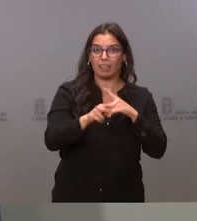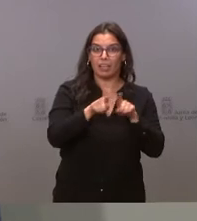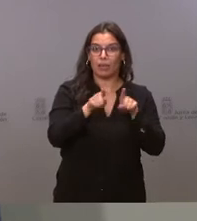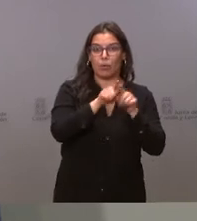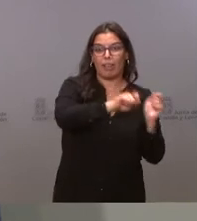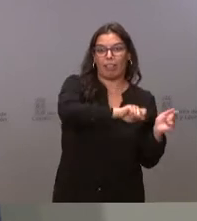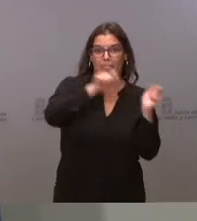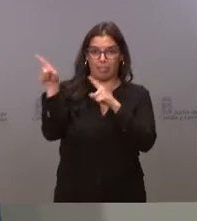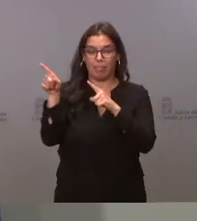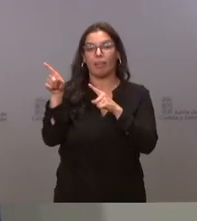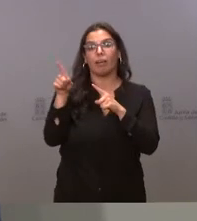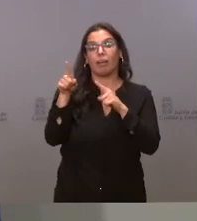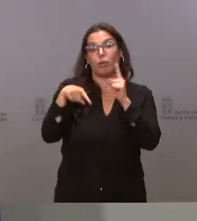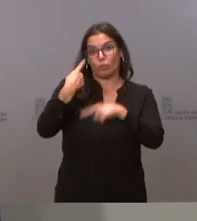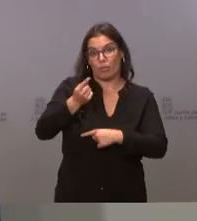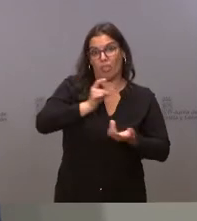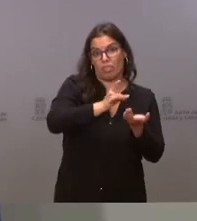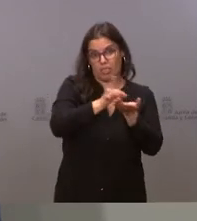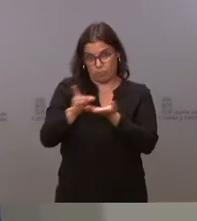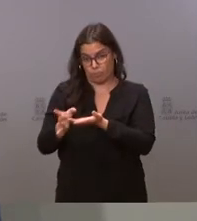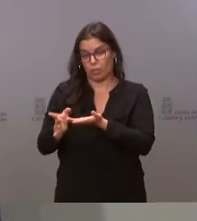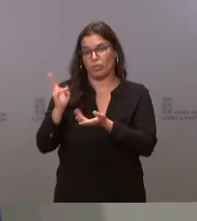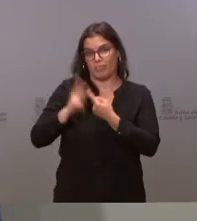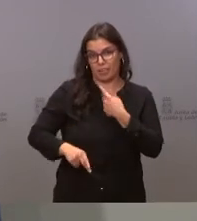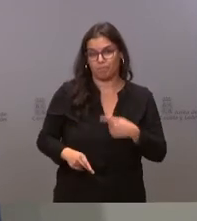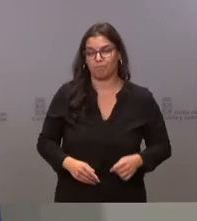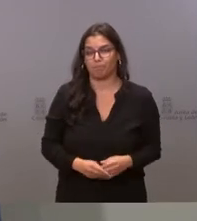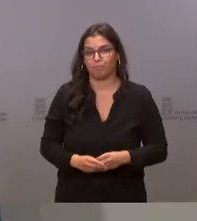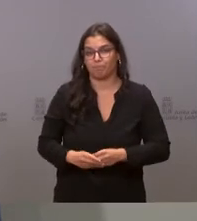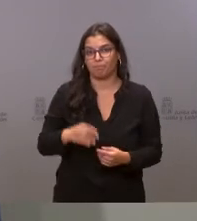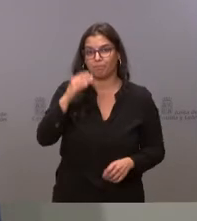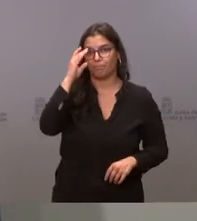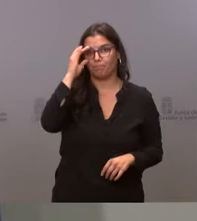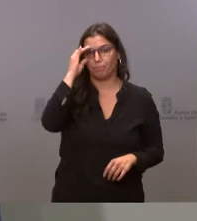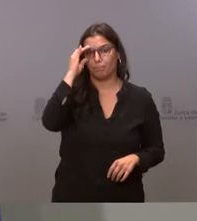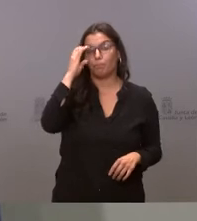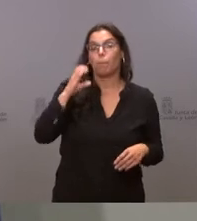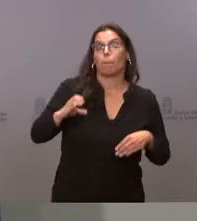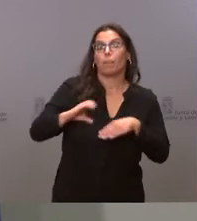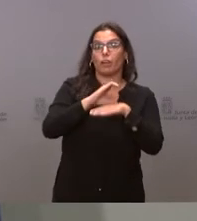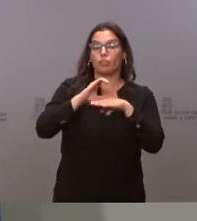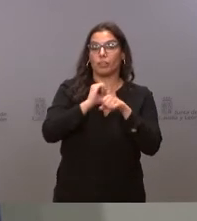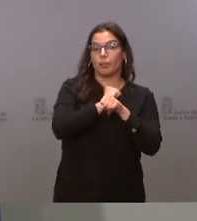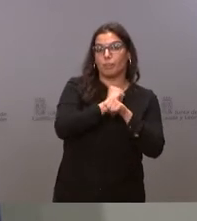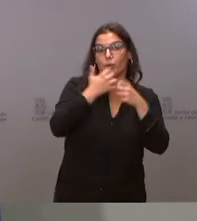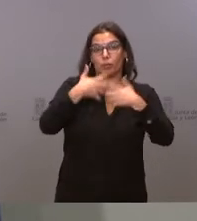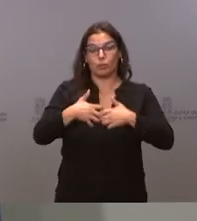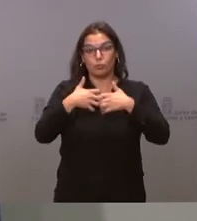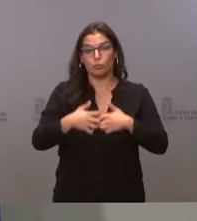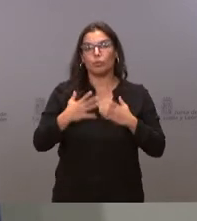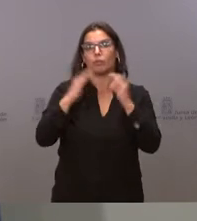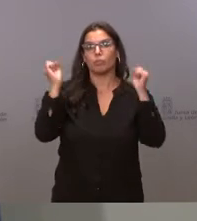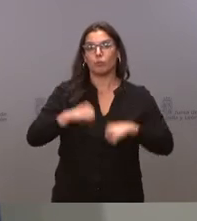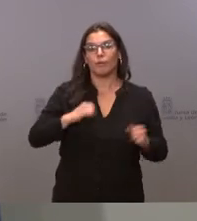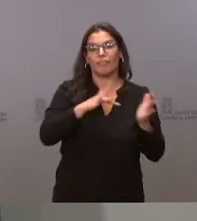consiguiente pérdida de empleo. La Consejería de Empleo e Industria aprueba el calendario de